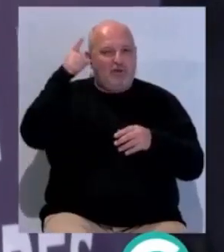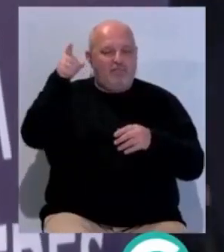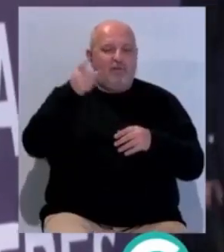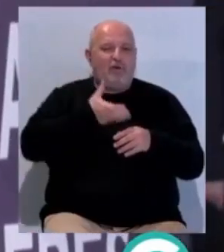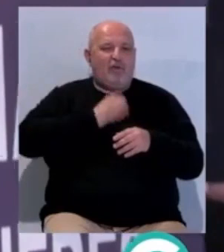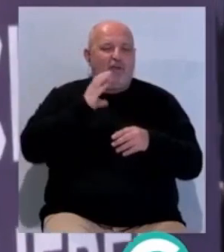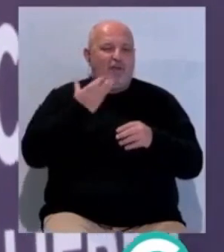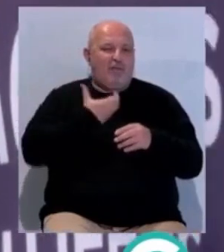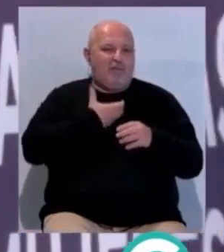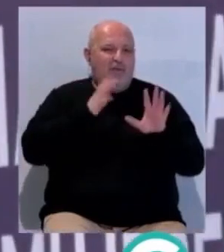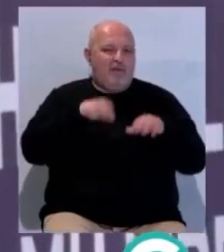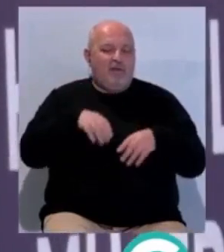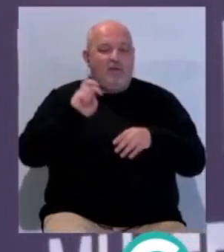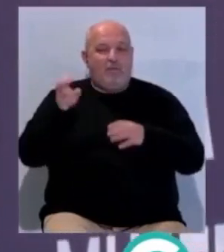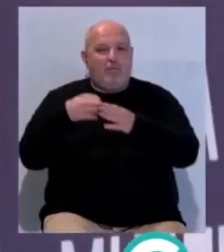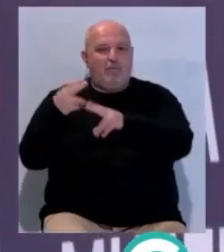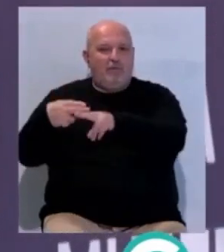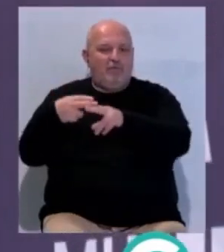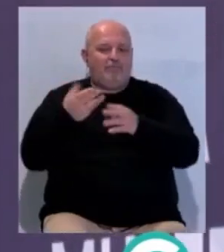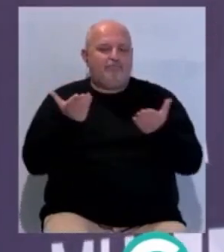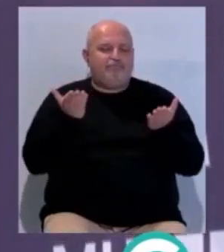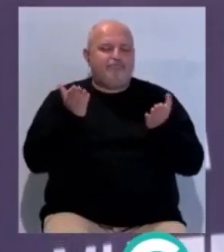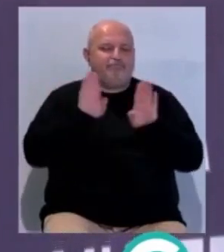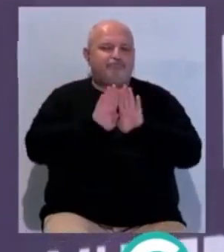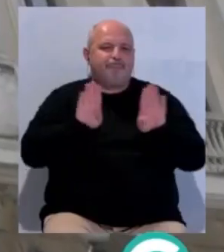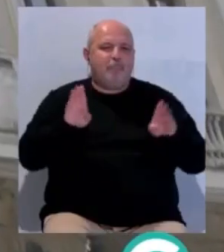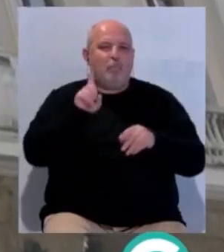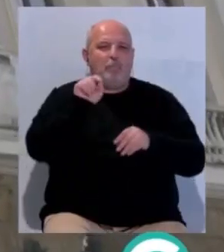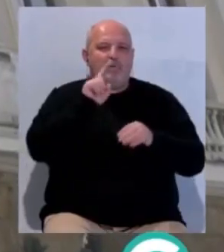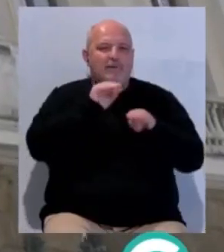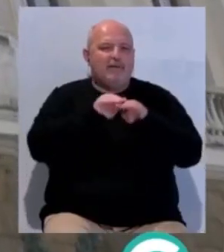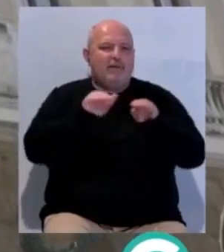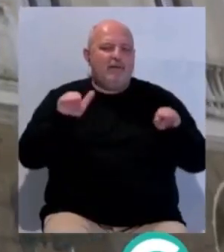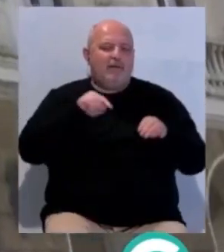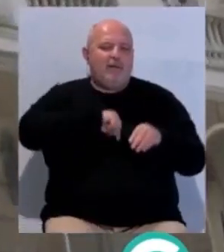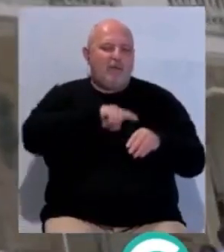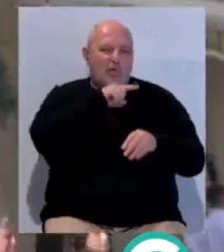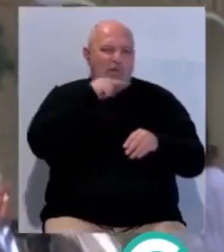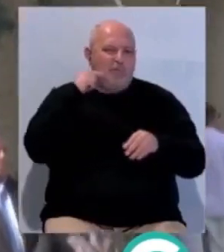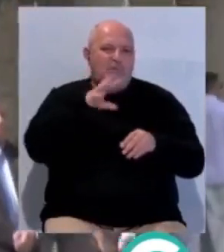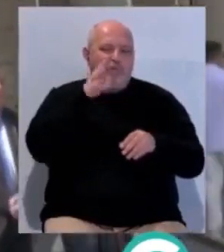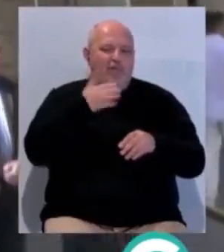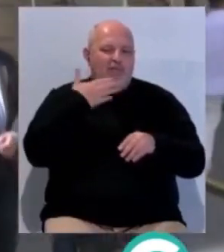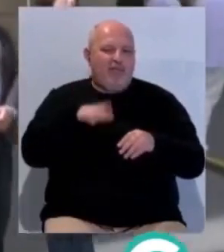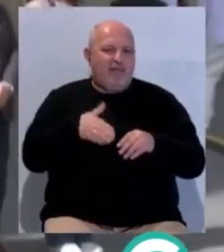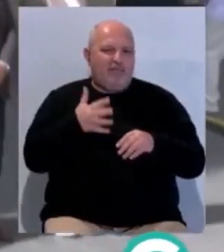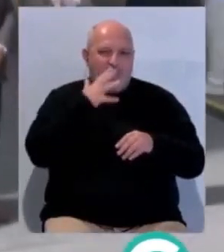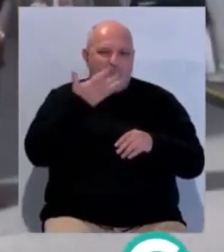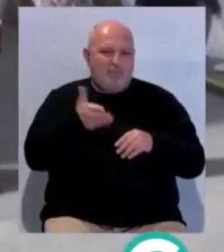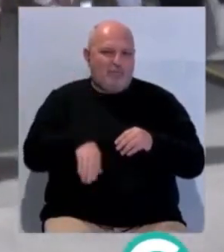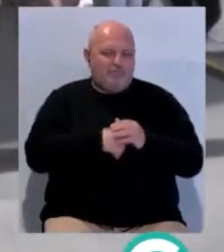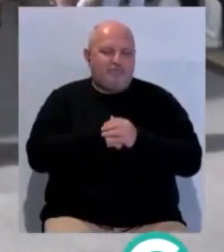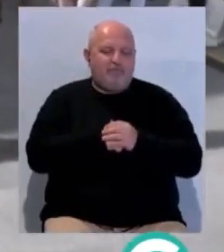Concejales del equipo de Gobierno y de la oposición han participado en este minuto de silencio para expresar el dolor por el menor asesinado.